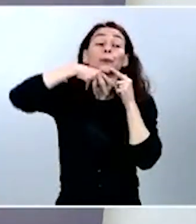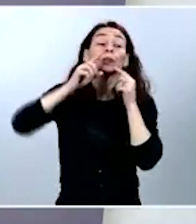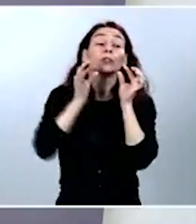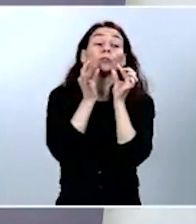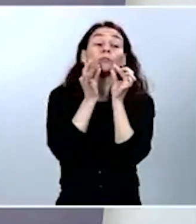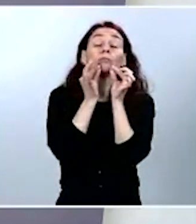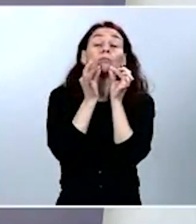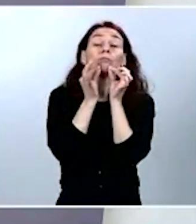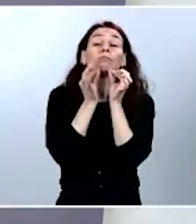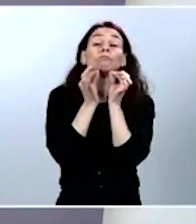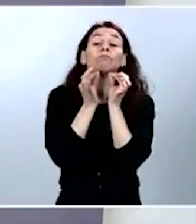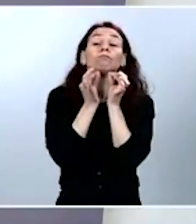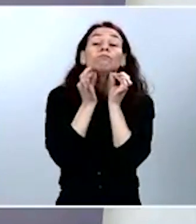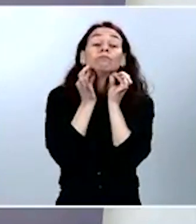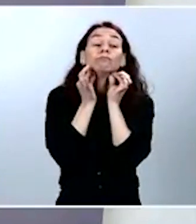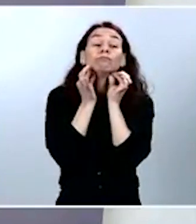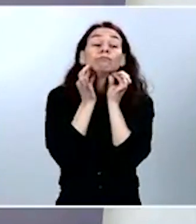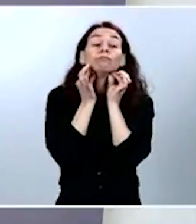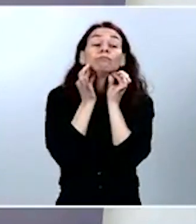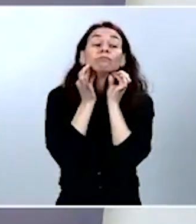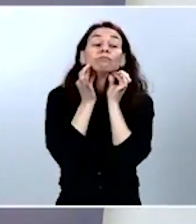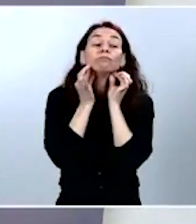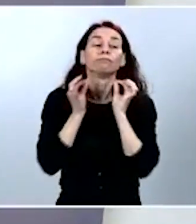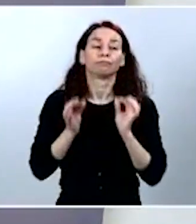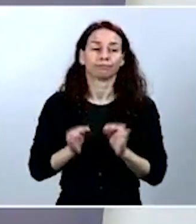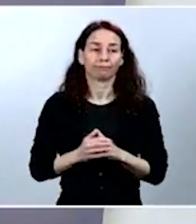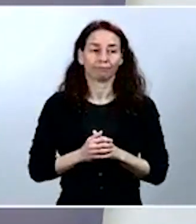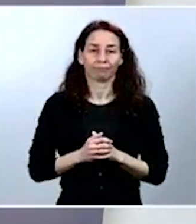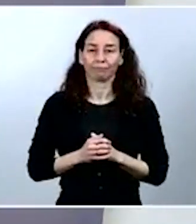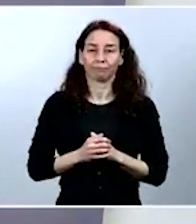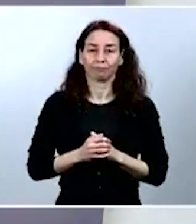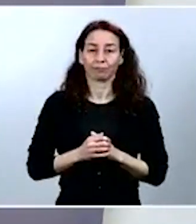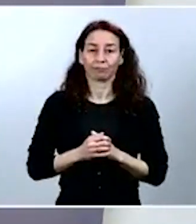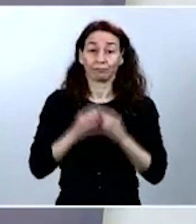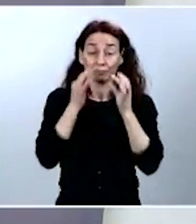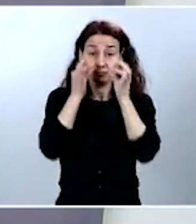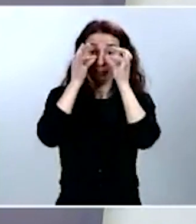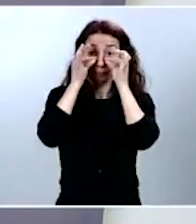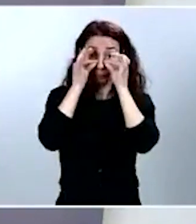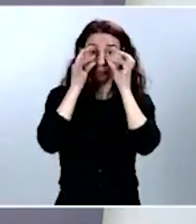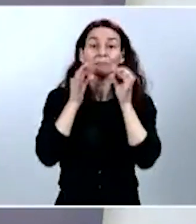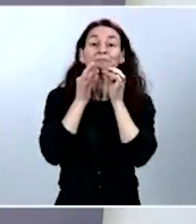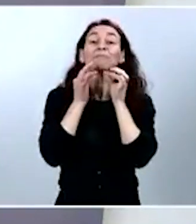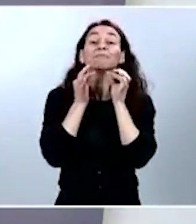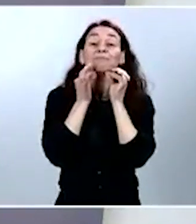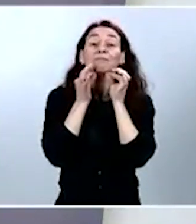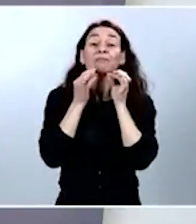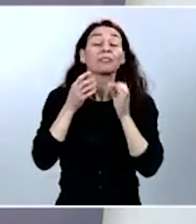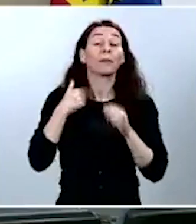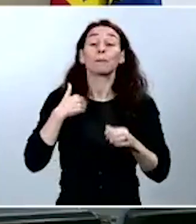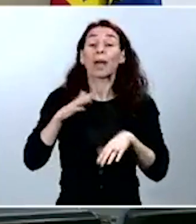se haga grande. Y entonces te lo pones lo más abajo que puedas en la barbilla sin dejar de cubrir la nariz.